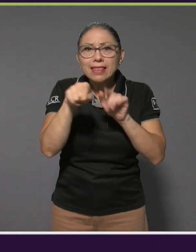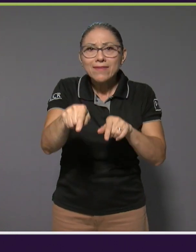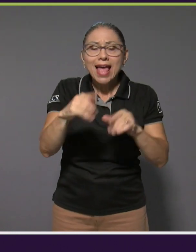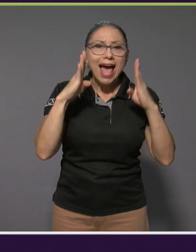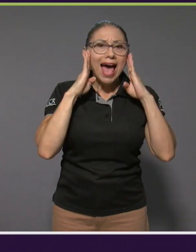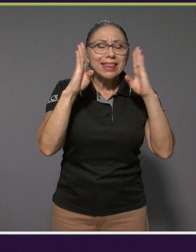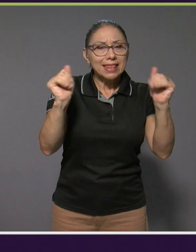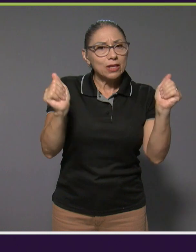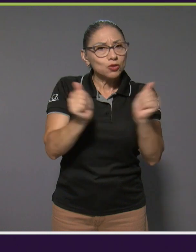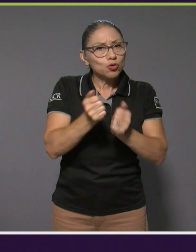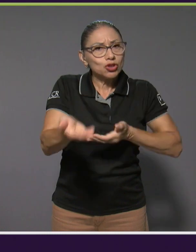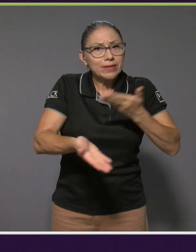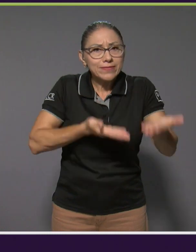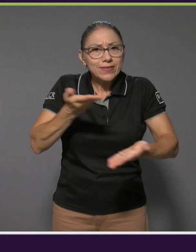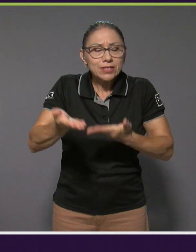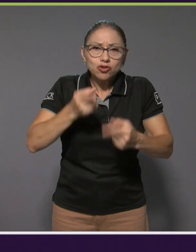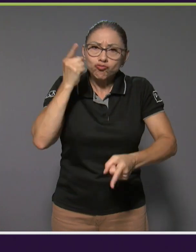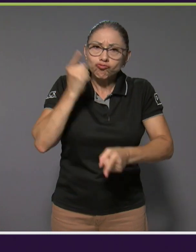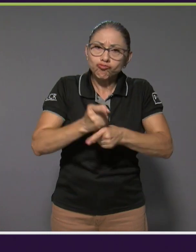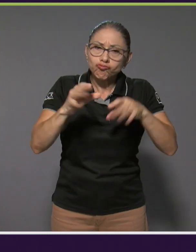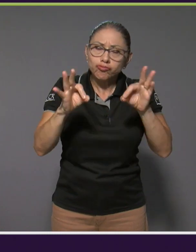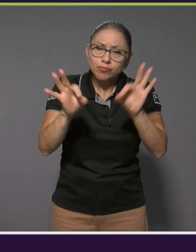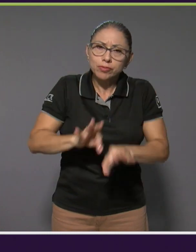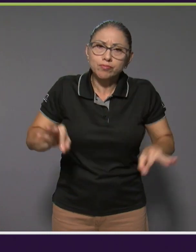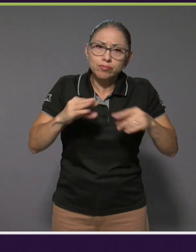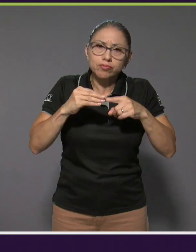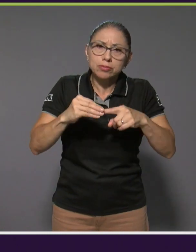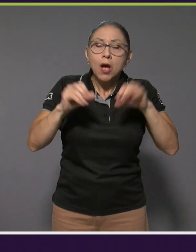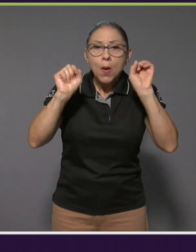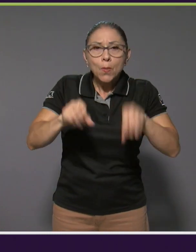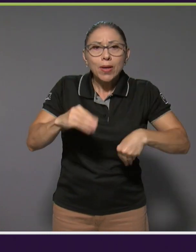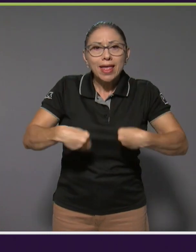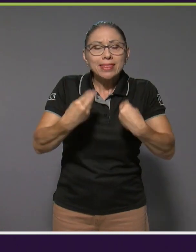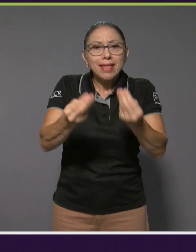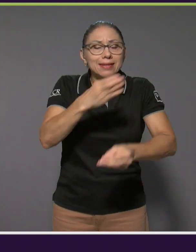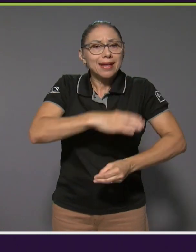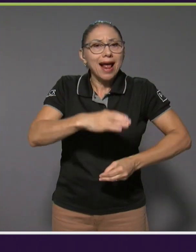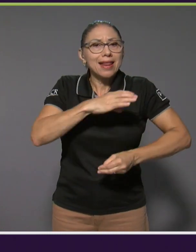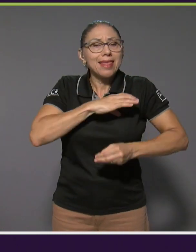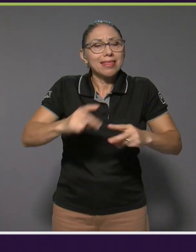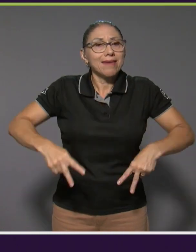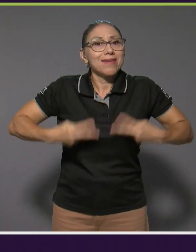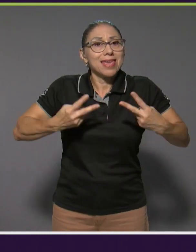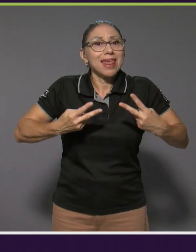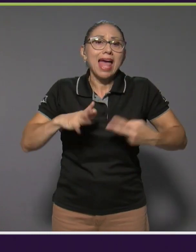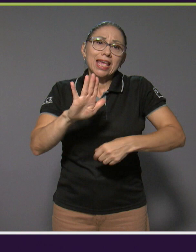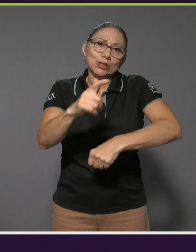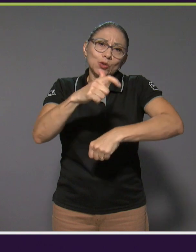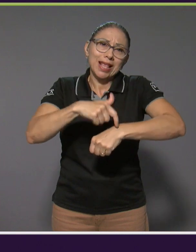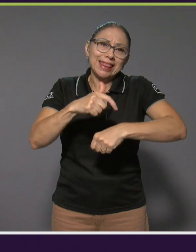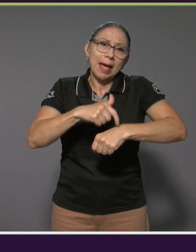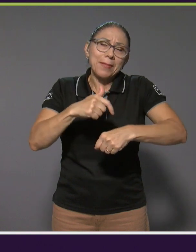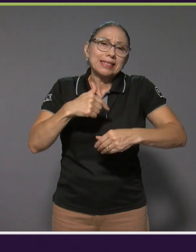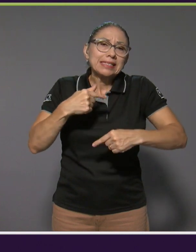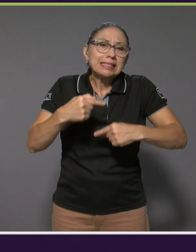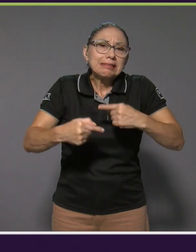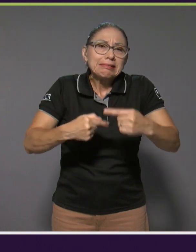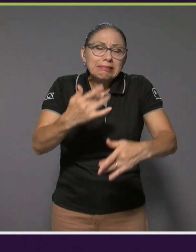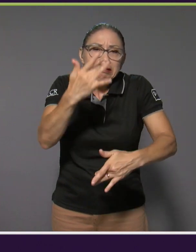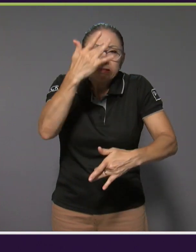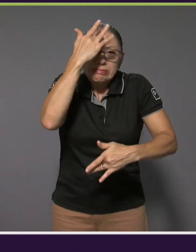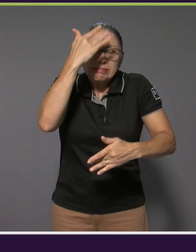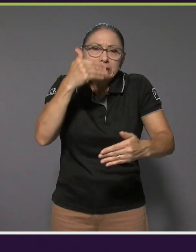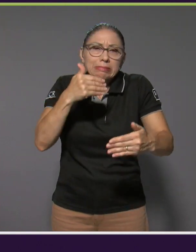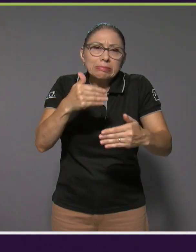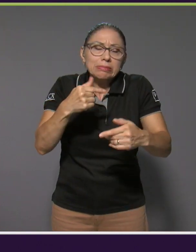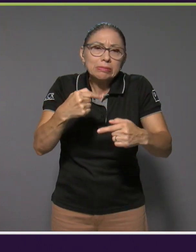pertinentes y apropiados que puedan generar calidad de vida en sus etapas finales. Eso es parte programática de lo que hemos